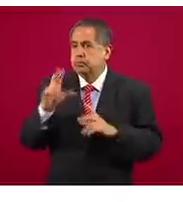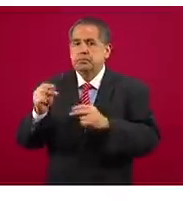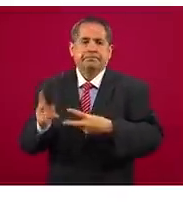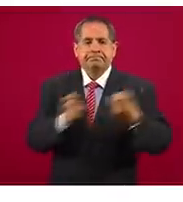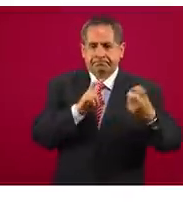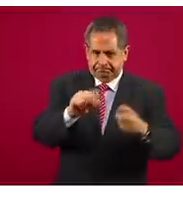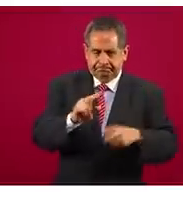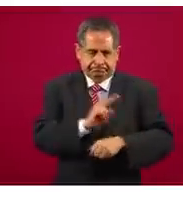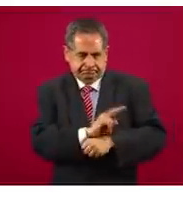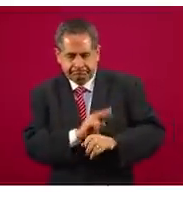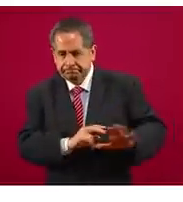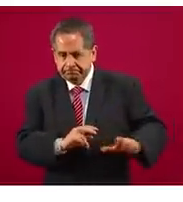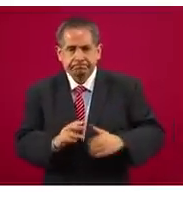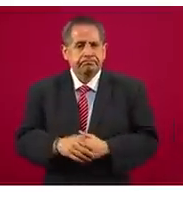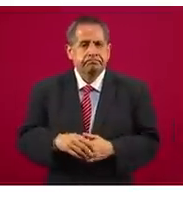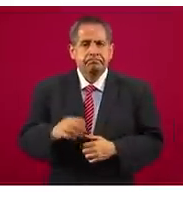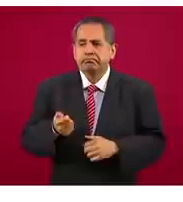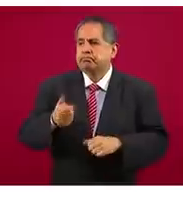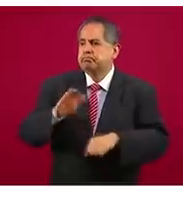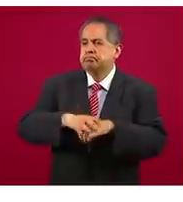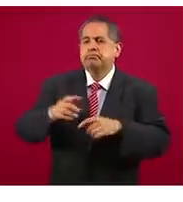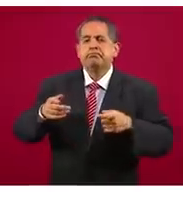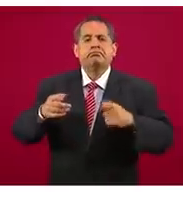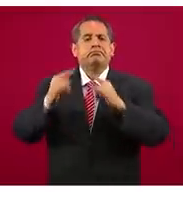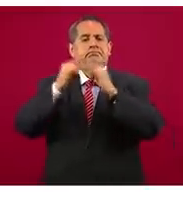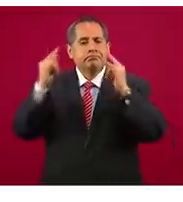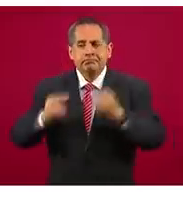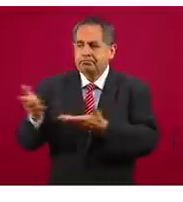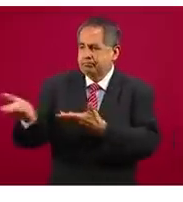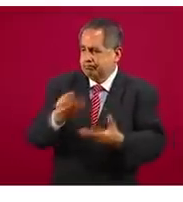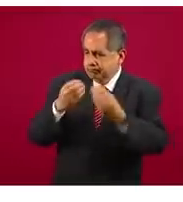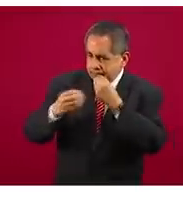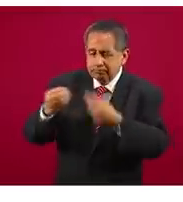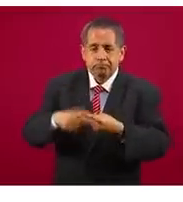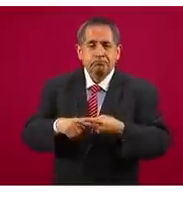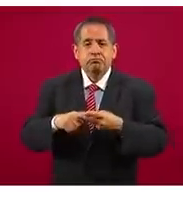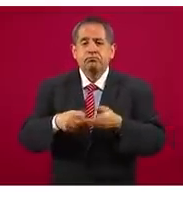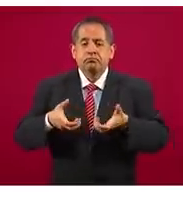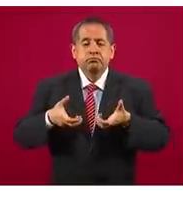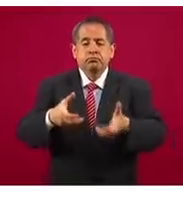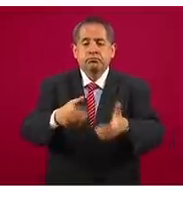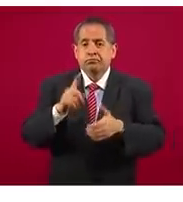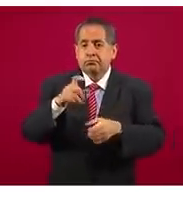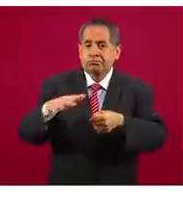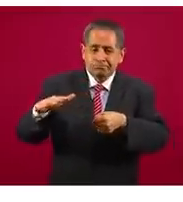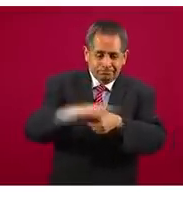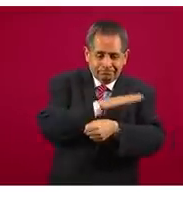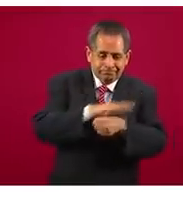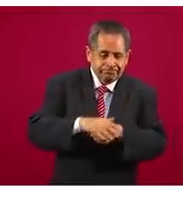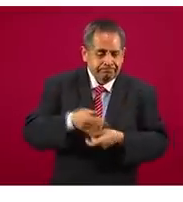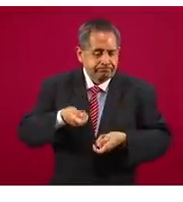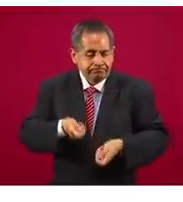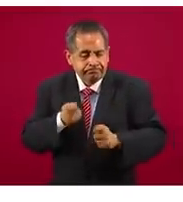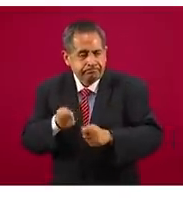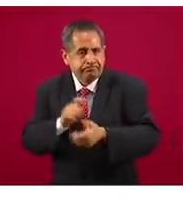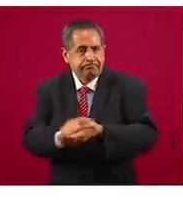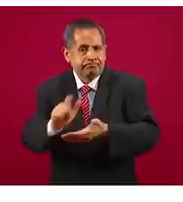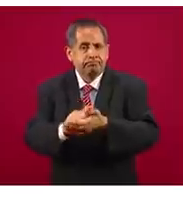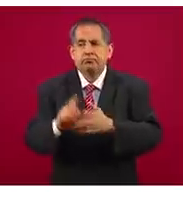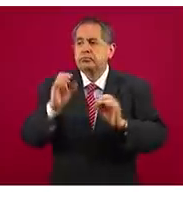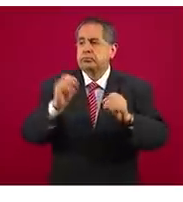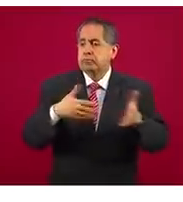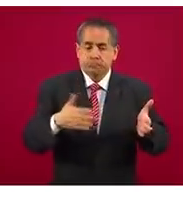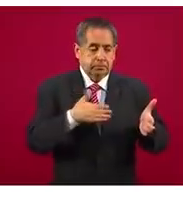población, administración de albergues, desasolvo de calles, establecimiento de células de intendencia y cocinas comunitarias para